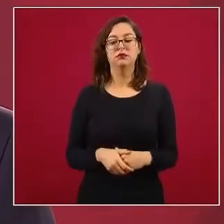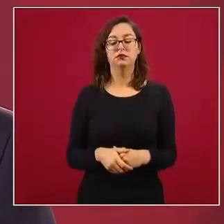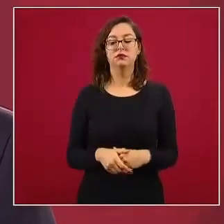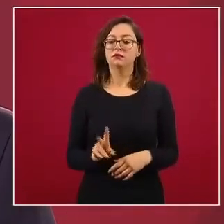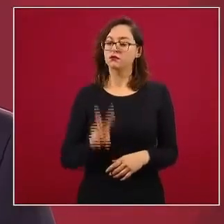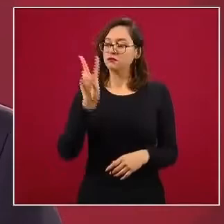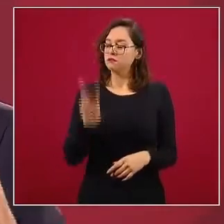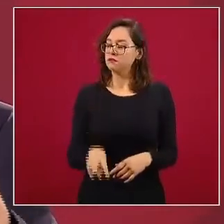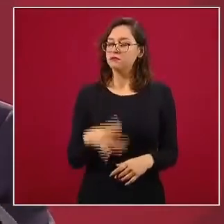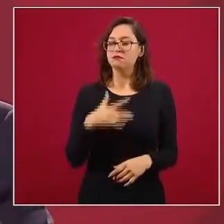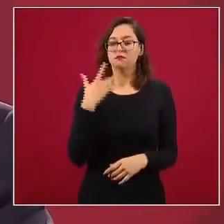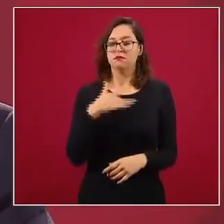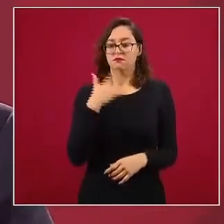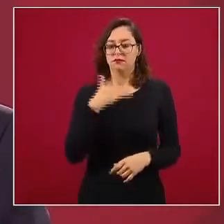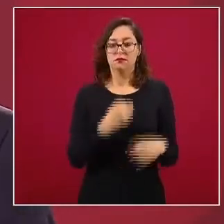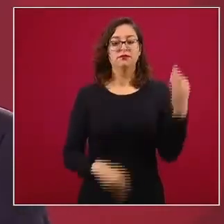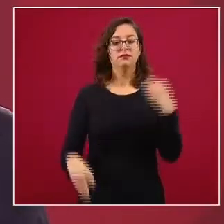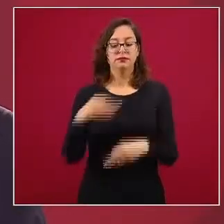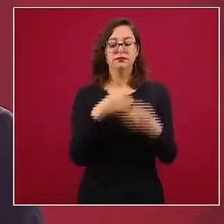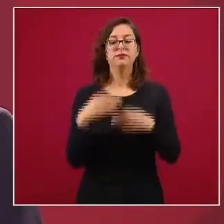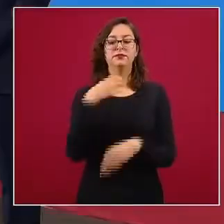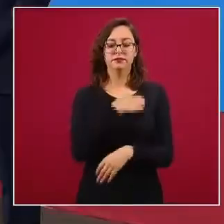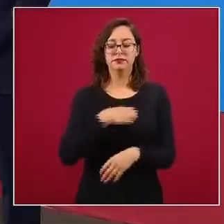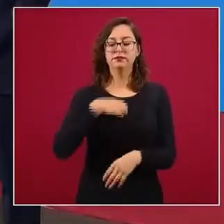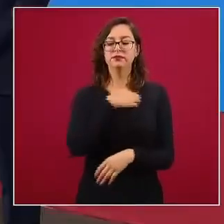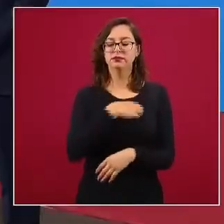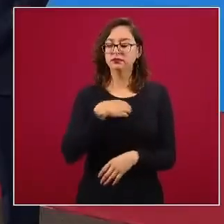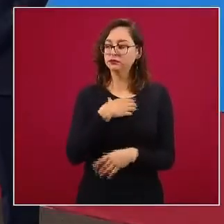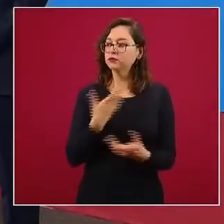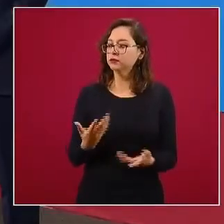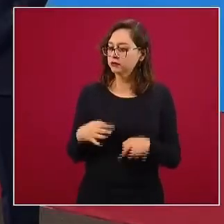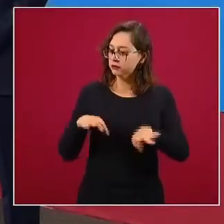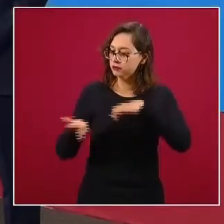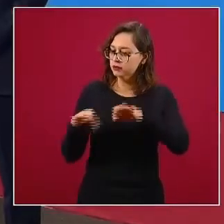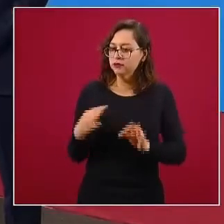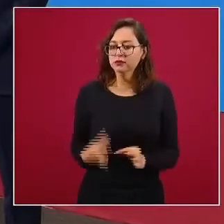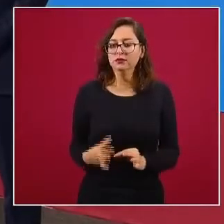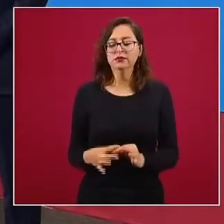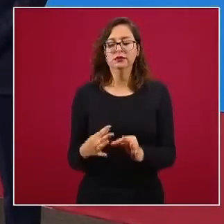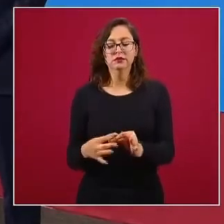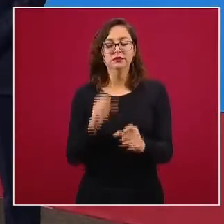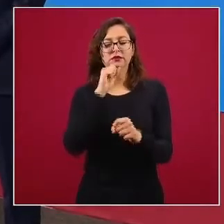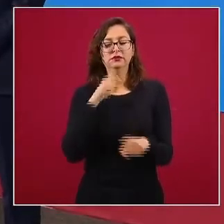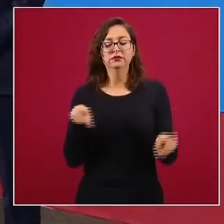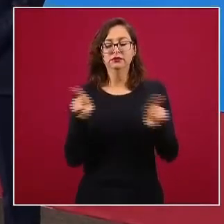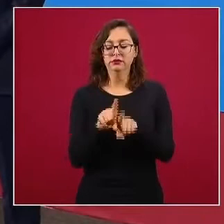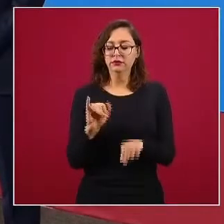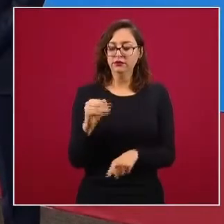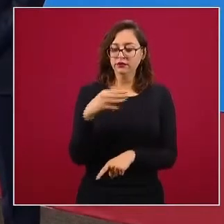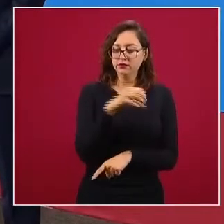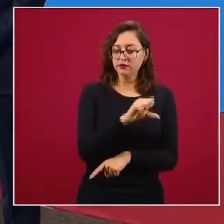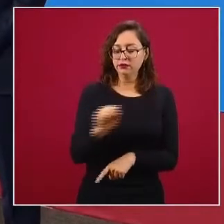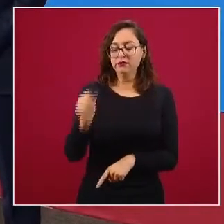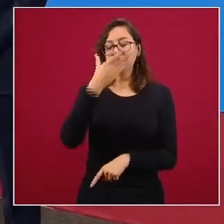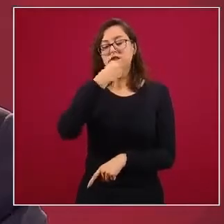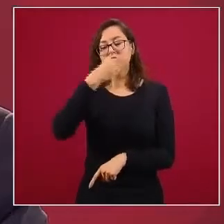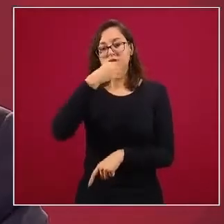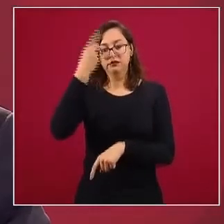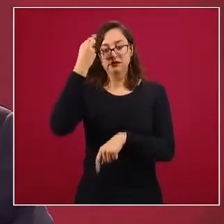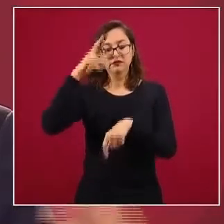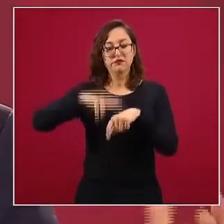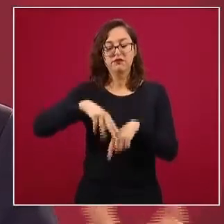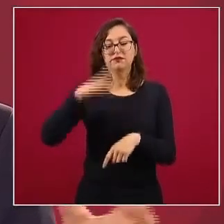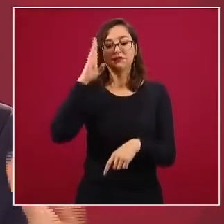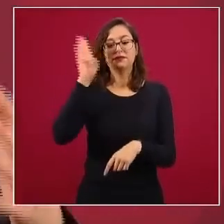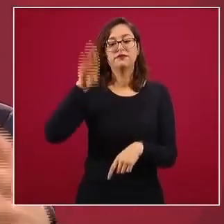estimulados de ver un trabajo concreto. El Instituto Mexicano del Seguro Social, en voz de su director, el maestro Zoe Robledo, también